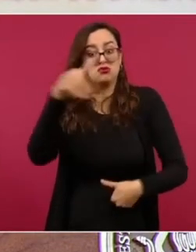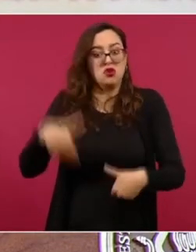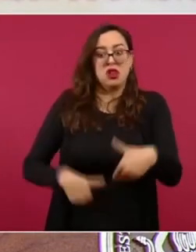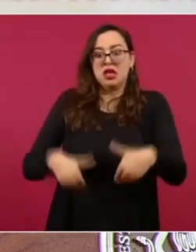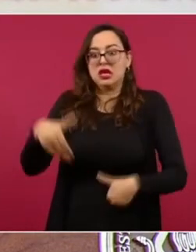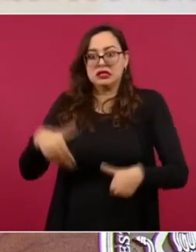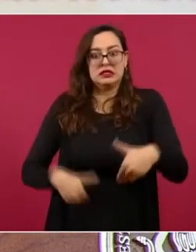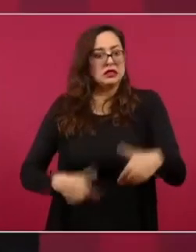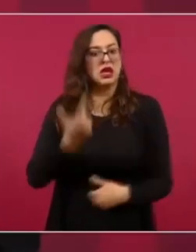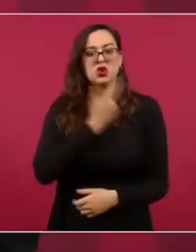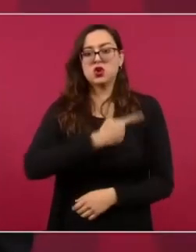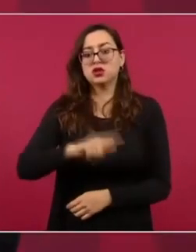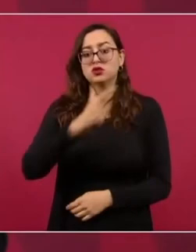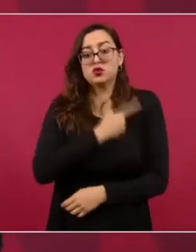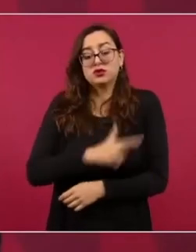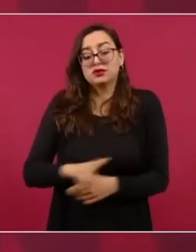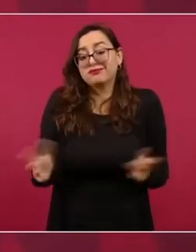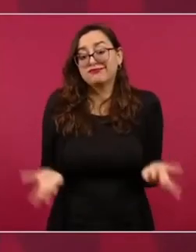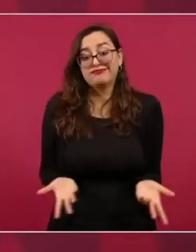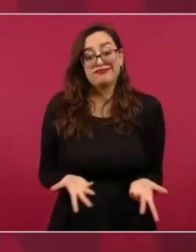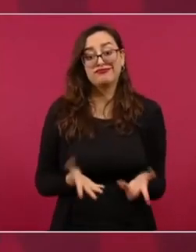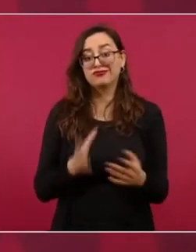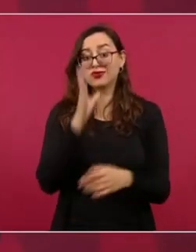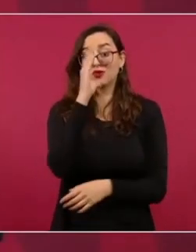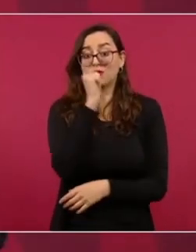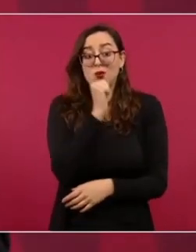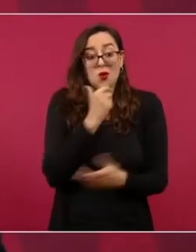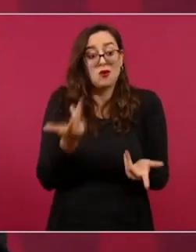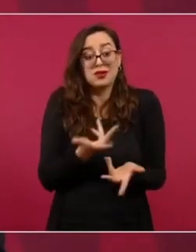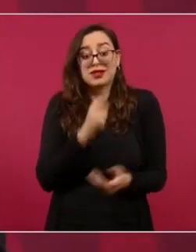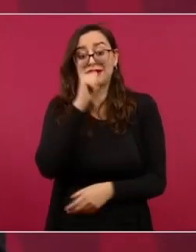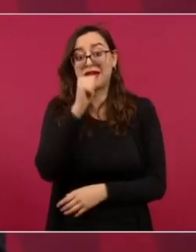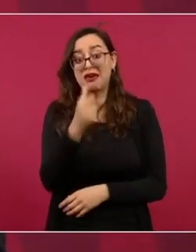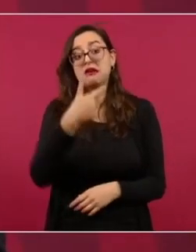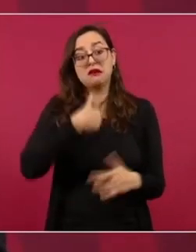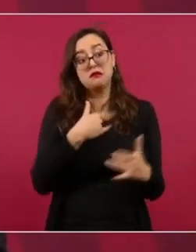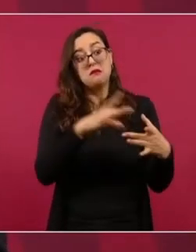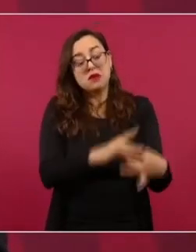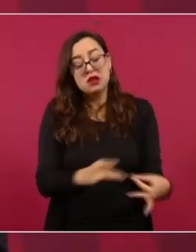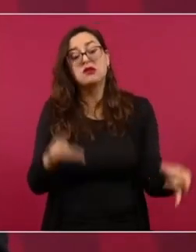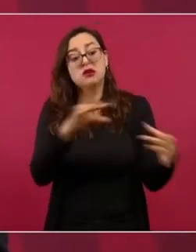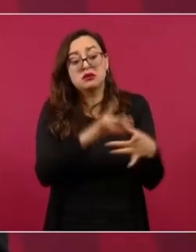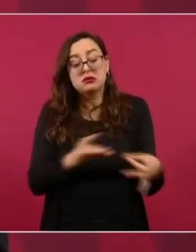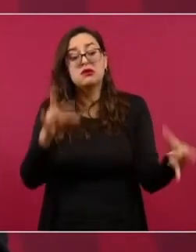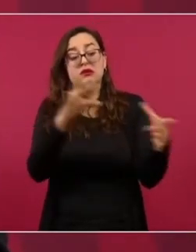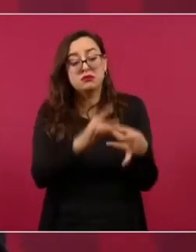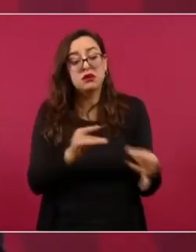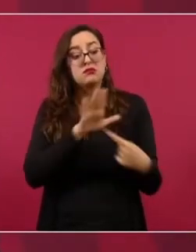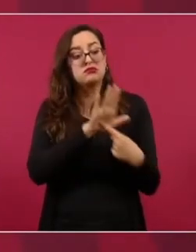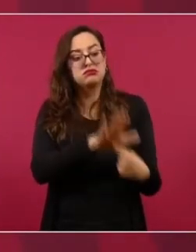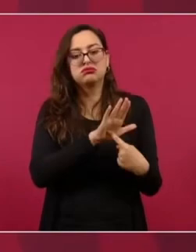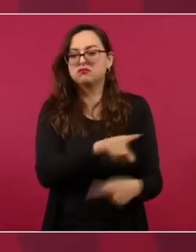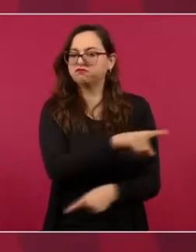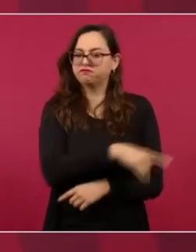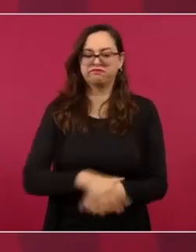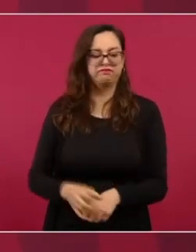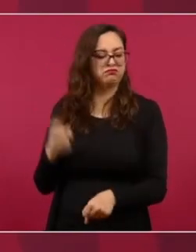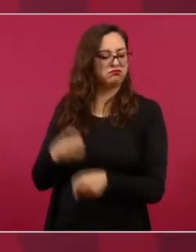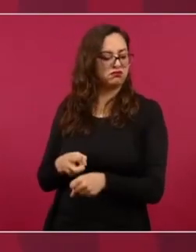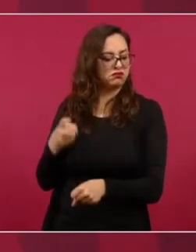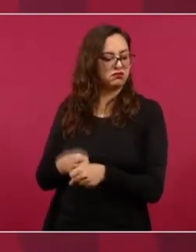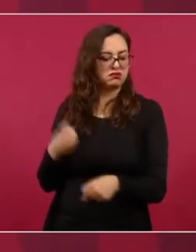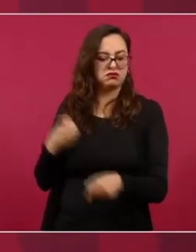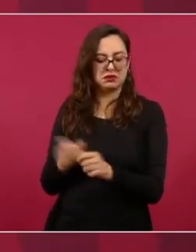además no entienden razones, no son capaces de